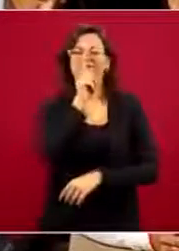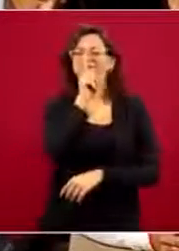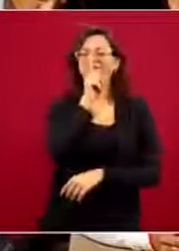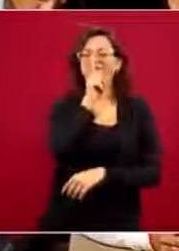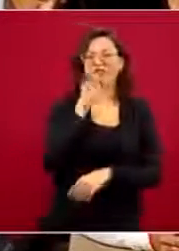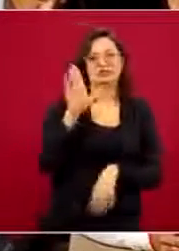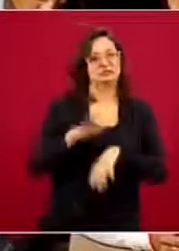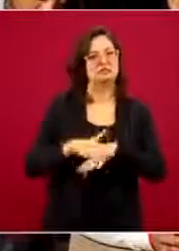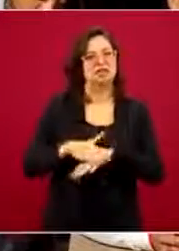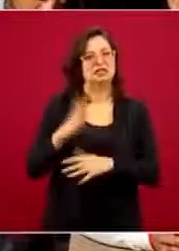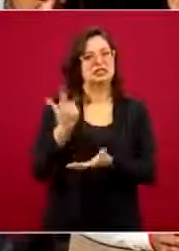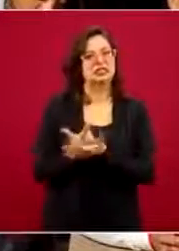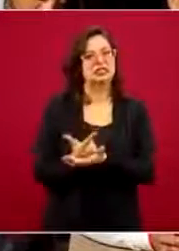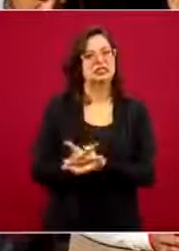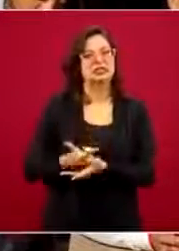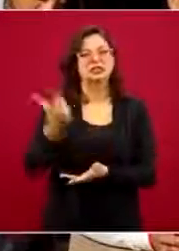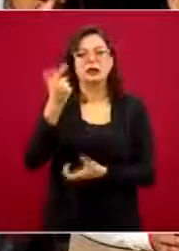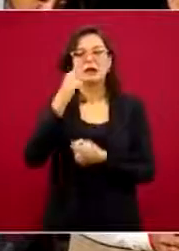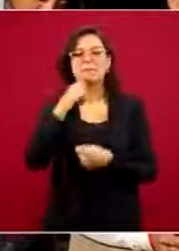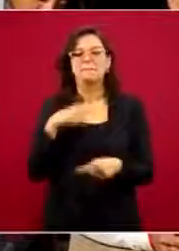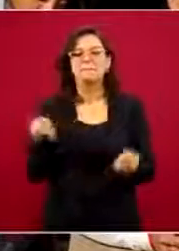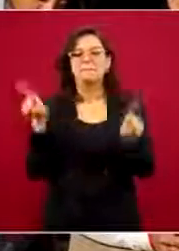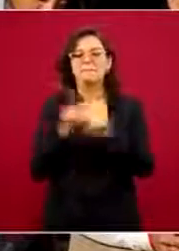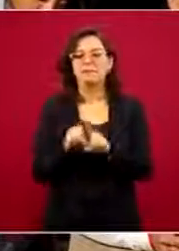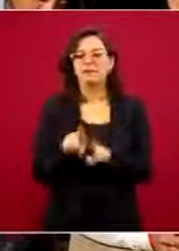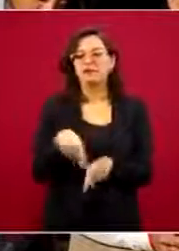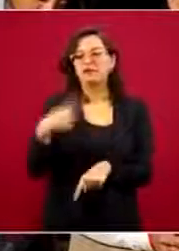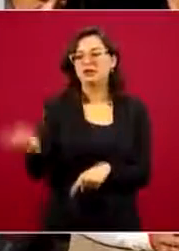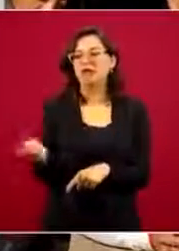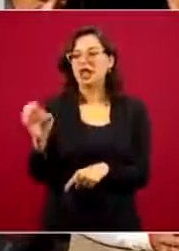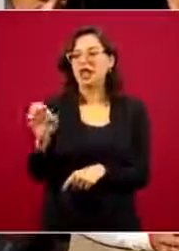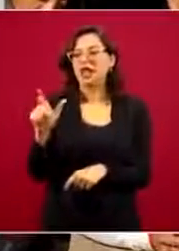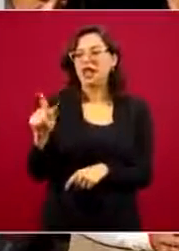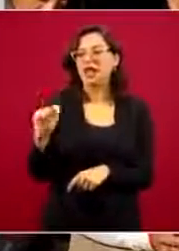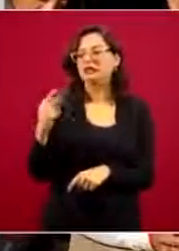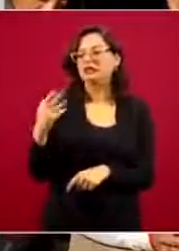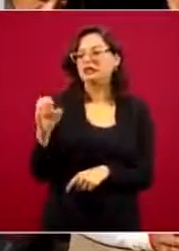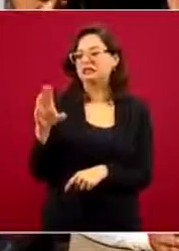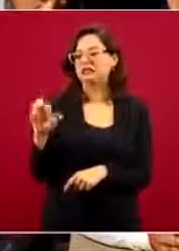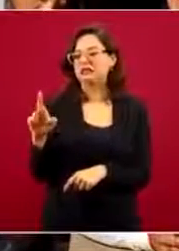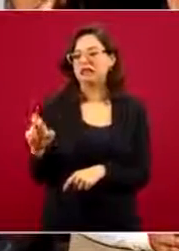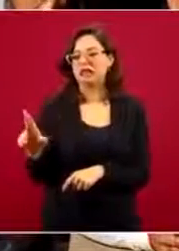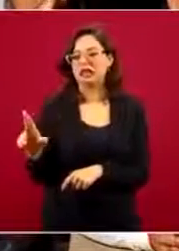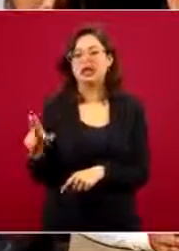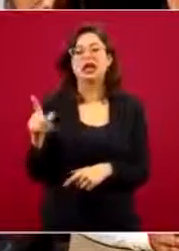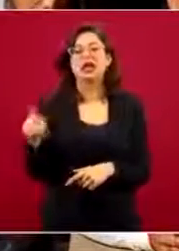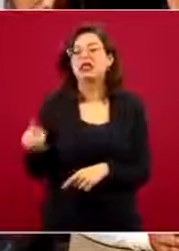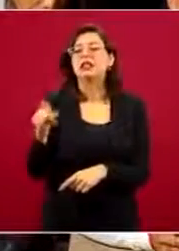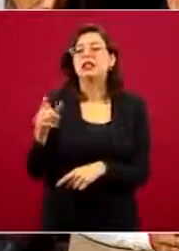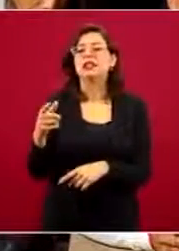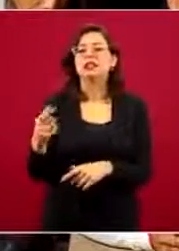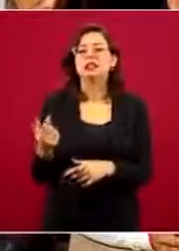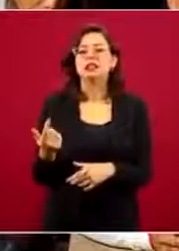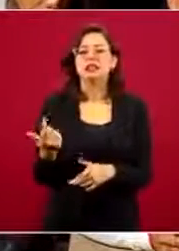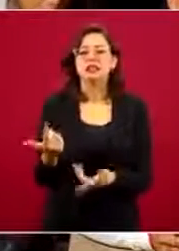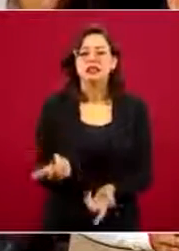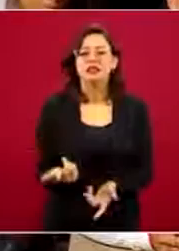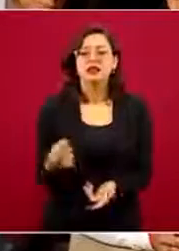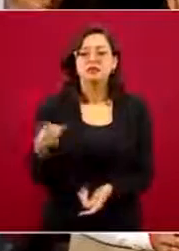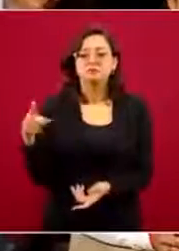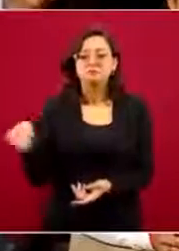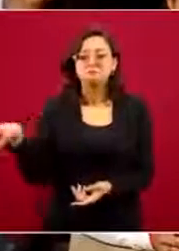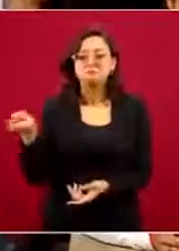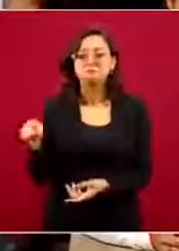hace también el señor López, al que le dicen el teacher, quien acusa que a algunos